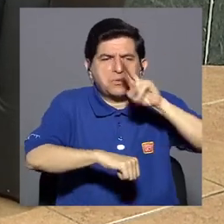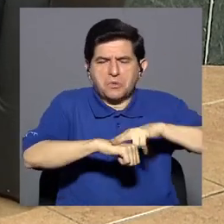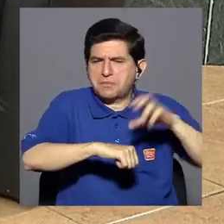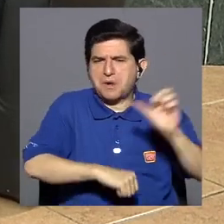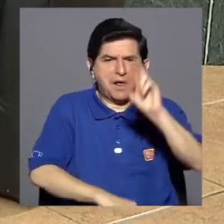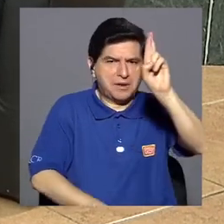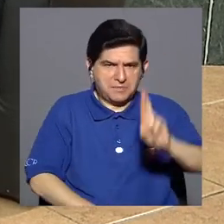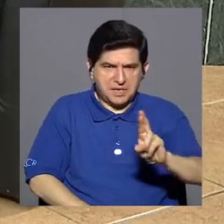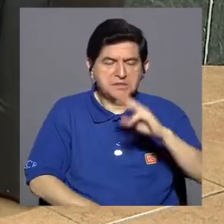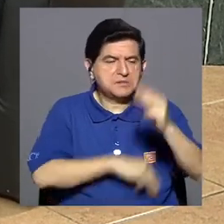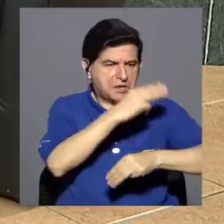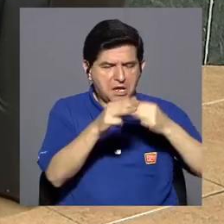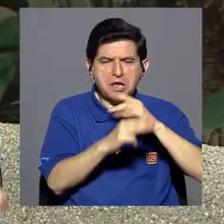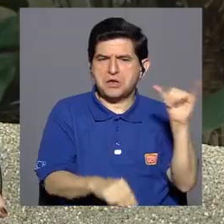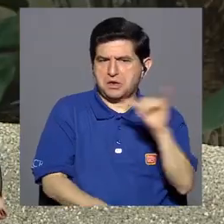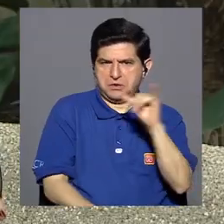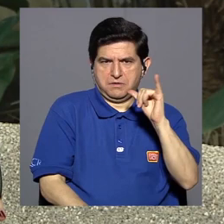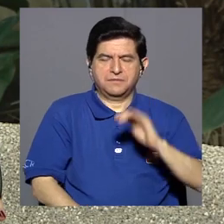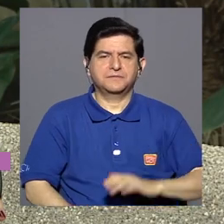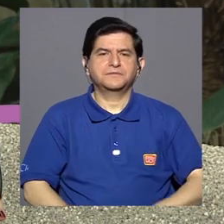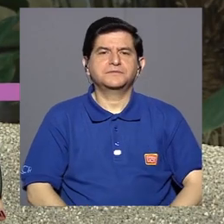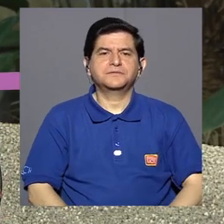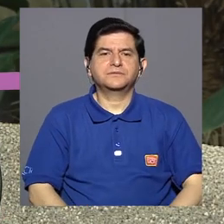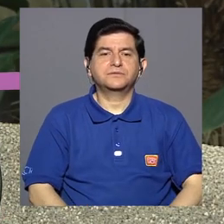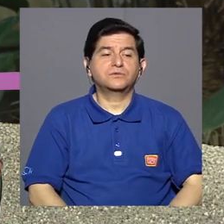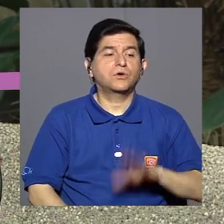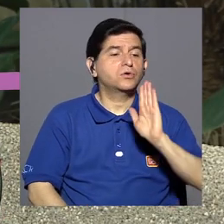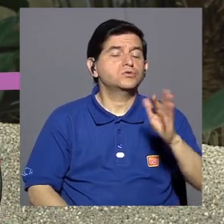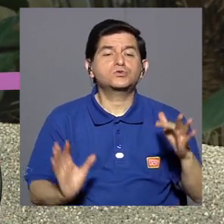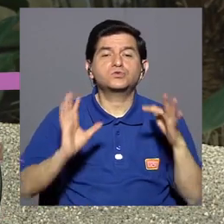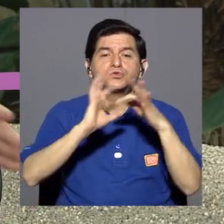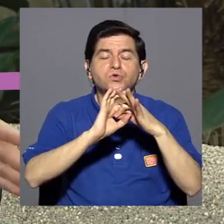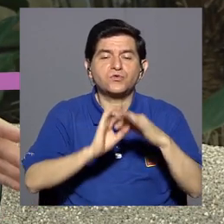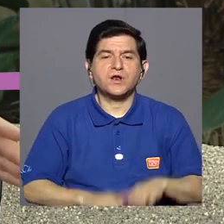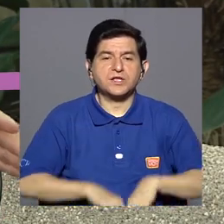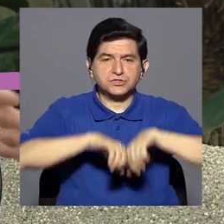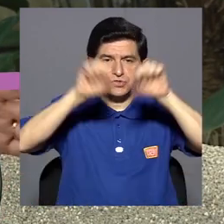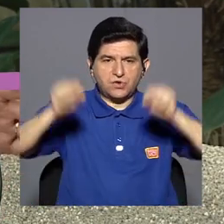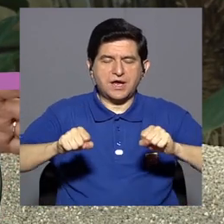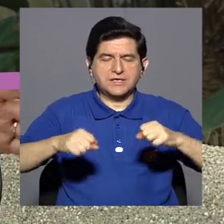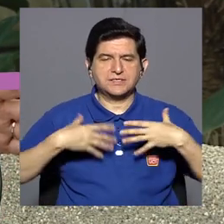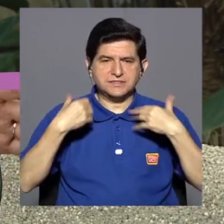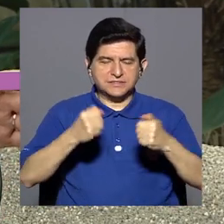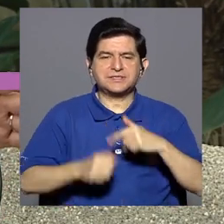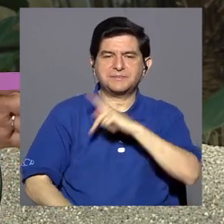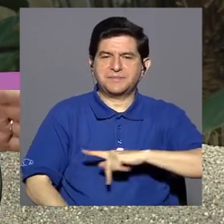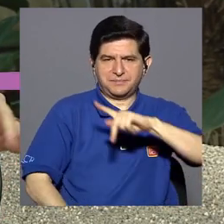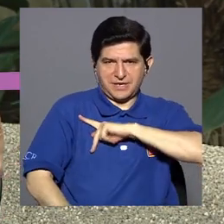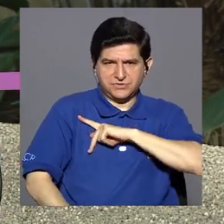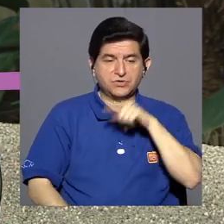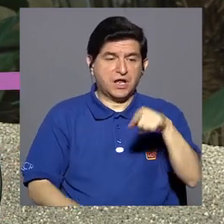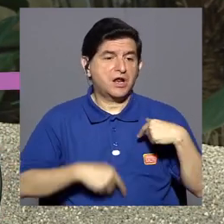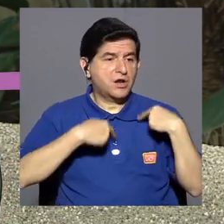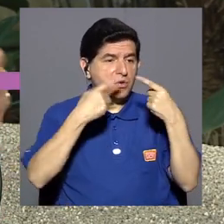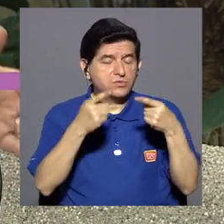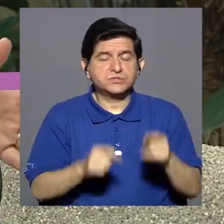tan frecuente en Costa Rica y en el mundo entero, su relación con el sistema de salud es personal. Usted va a la consulta con su